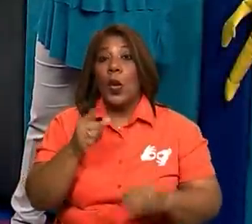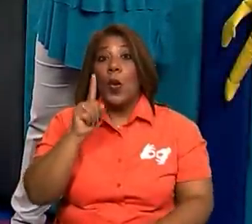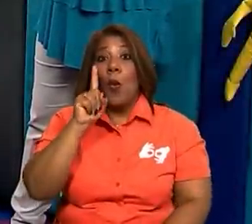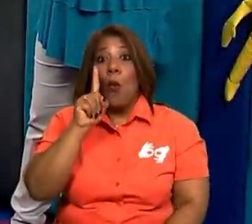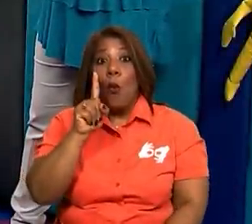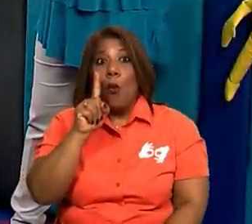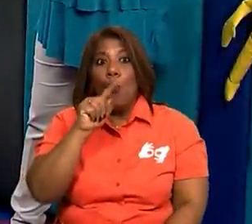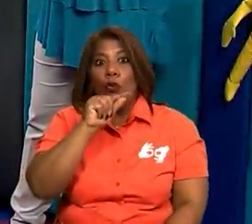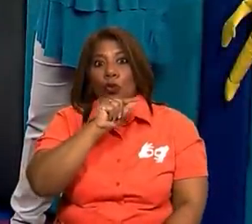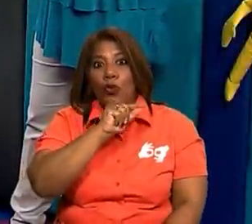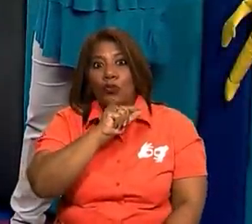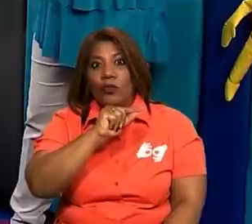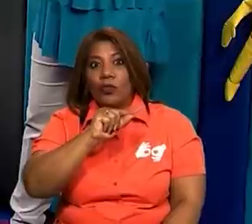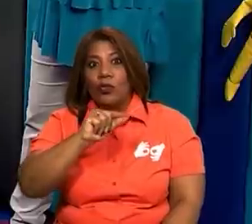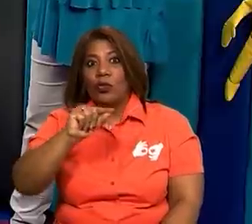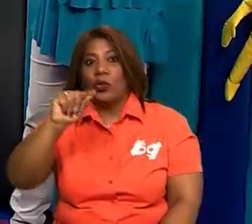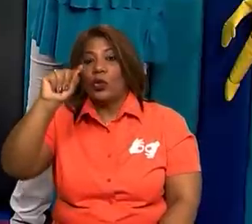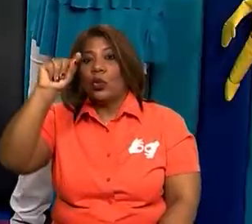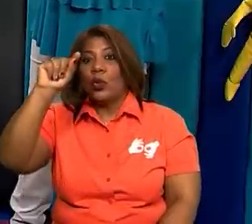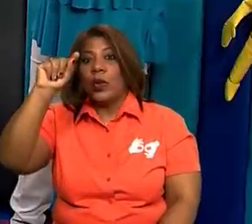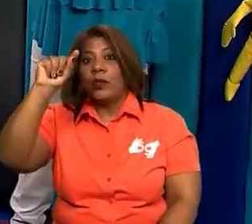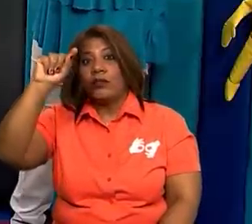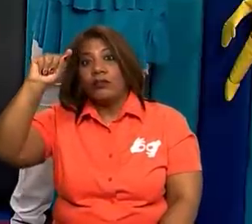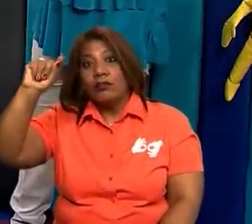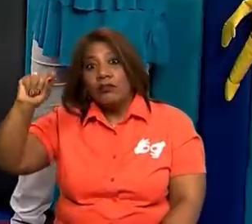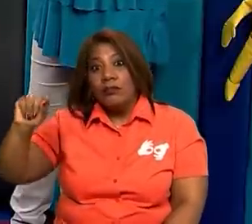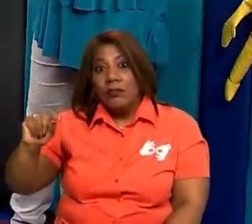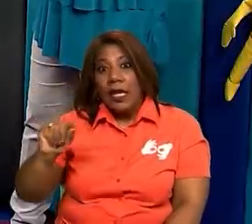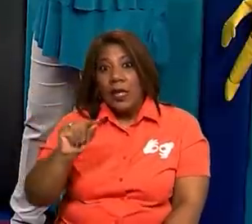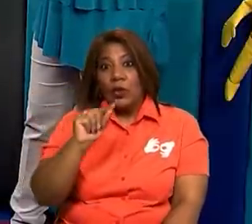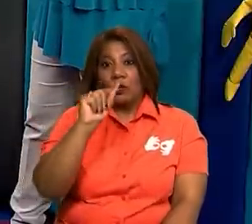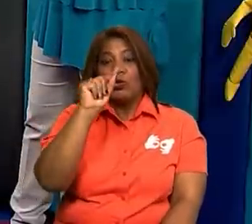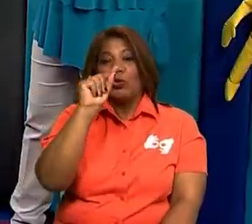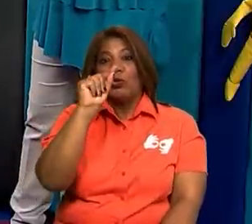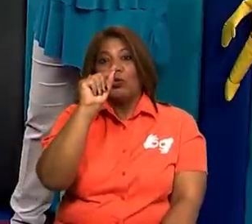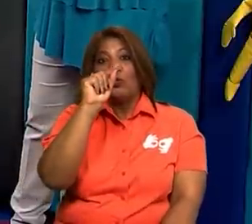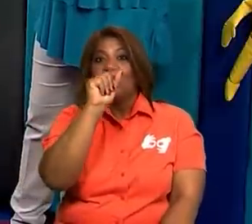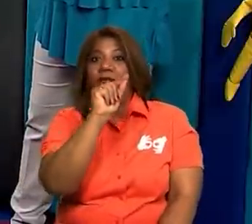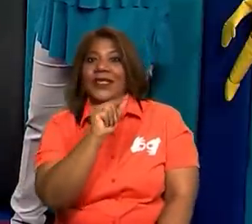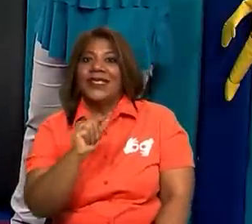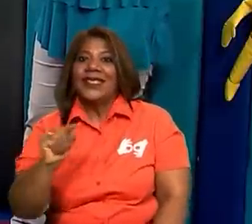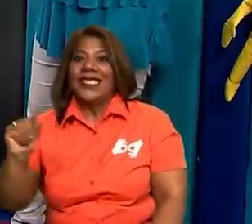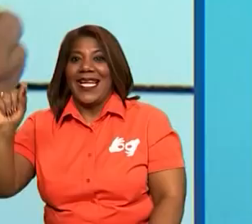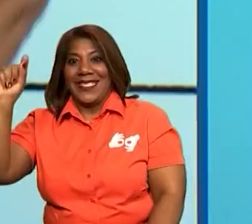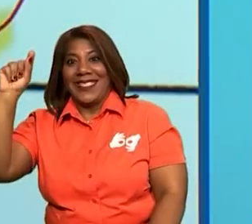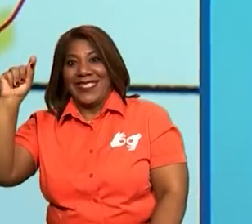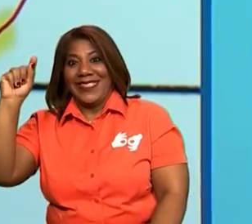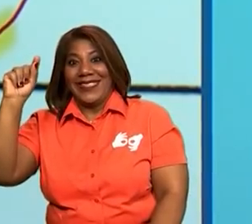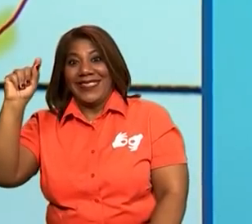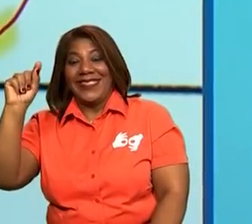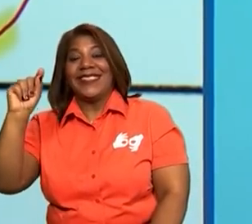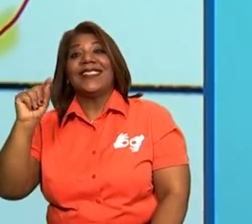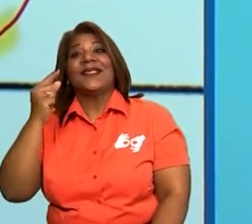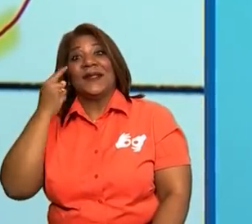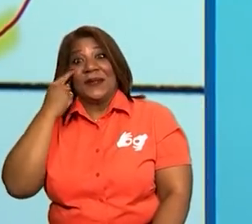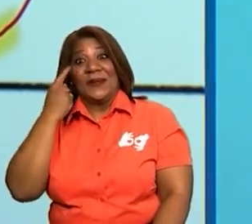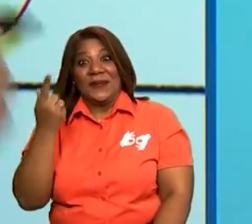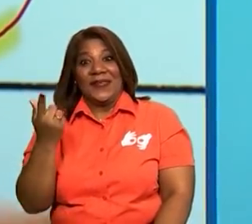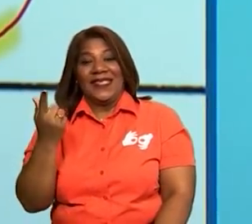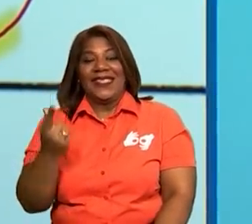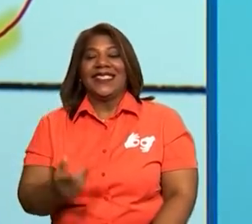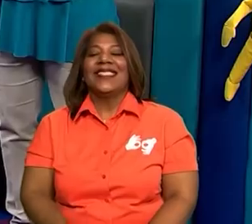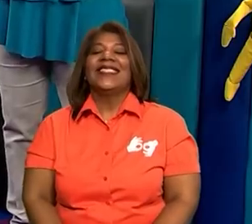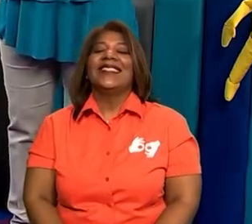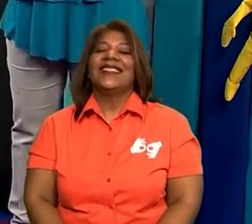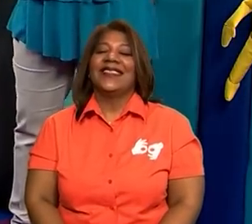subimos, bajamos, entramos, salimos y manito. Muy